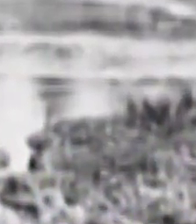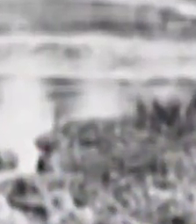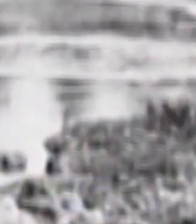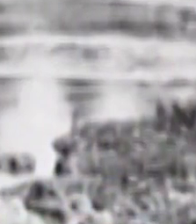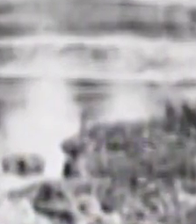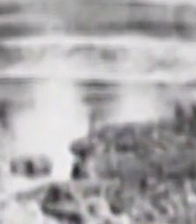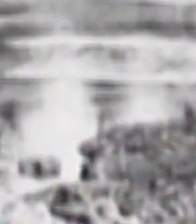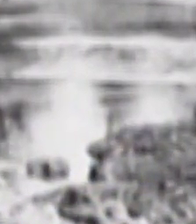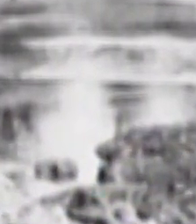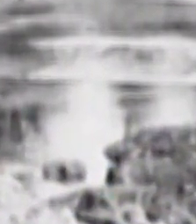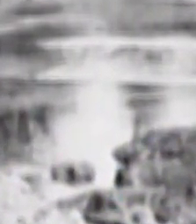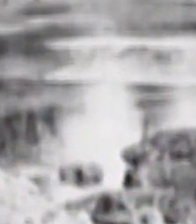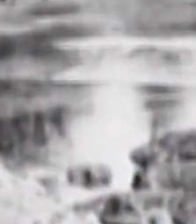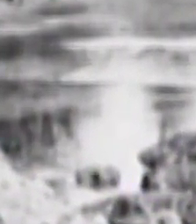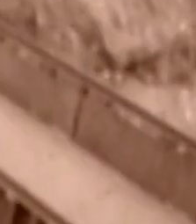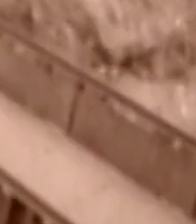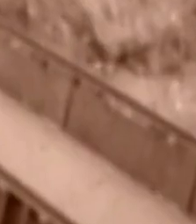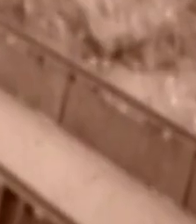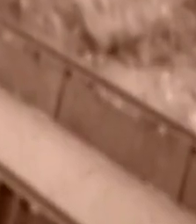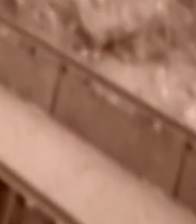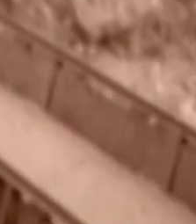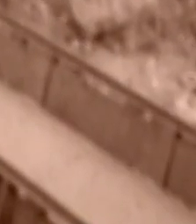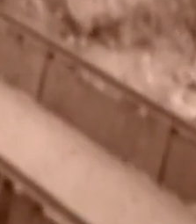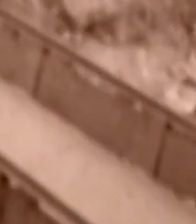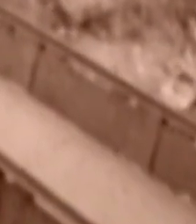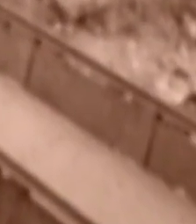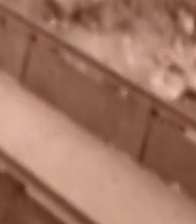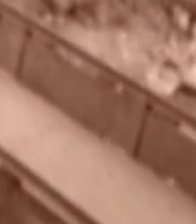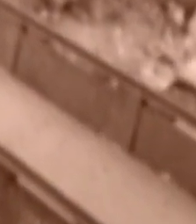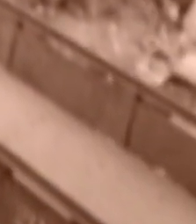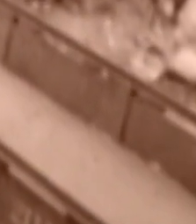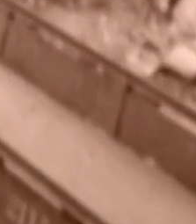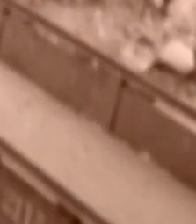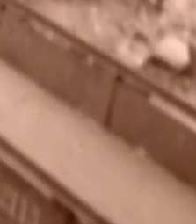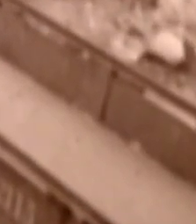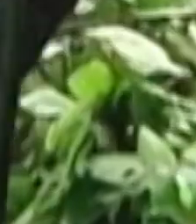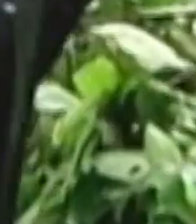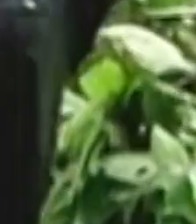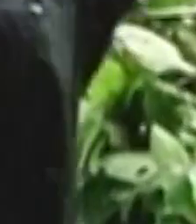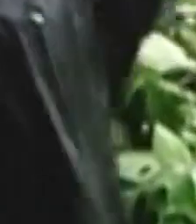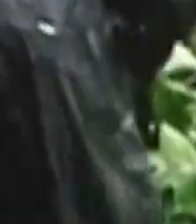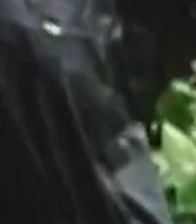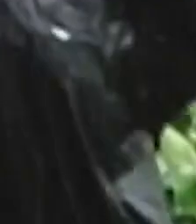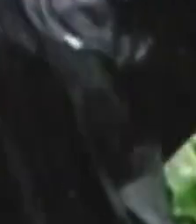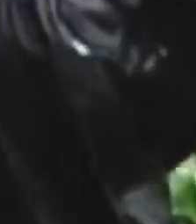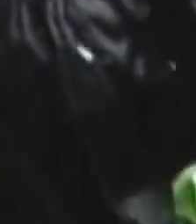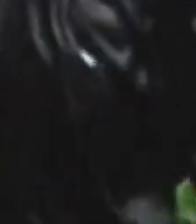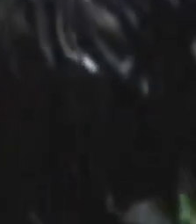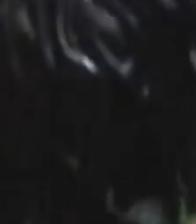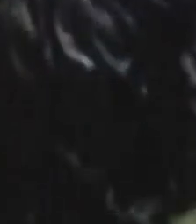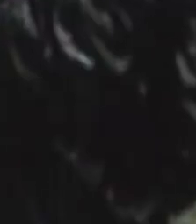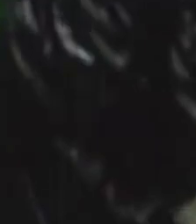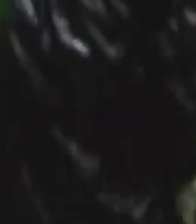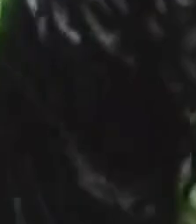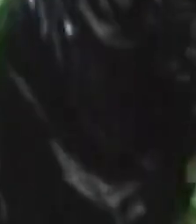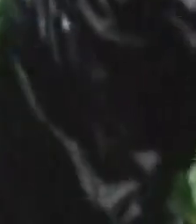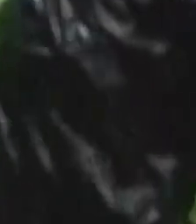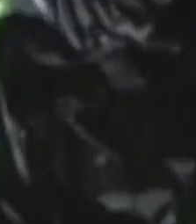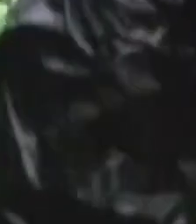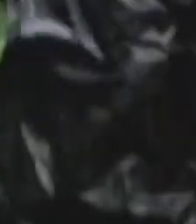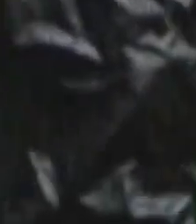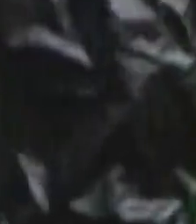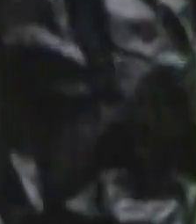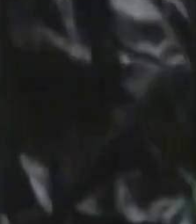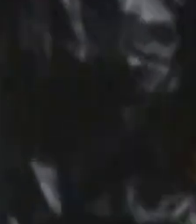y que desmotivaron a los habitantes del área central del país a trabajar en el proyecto ferroviario algunas de estas fueron las condiciones